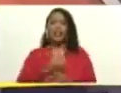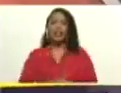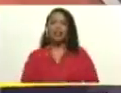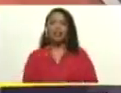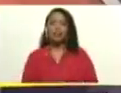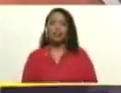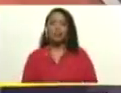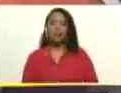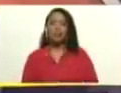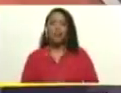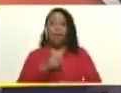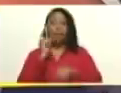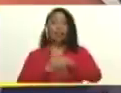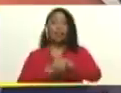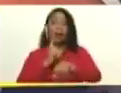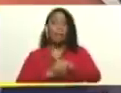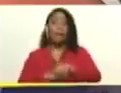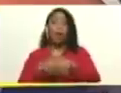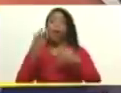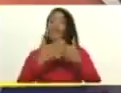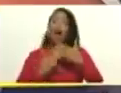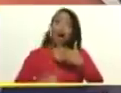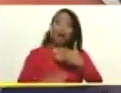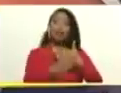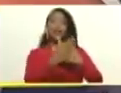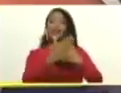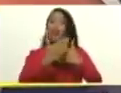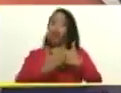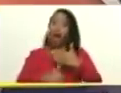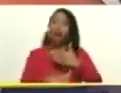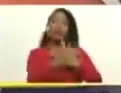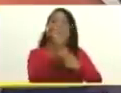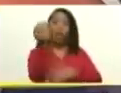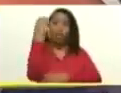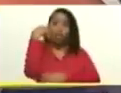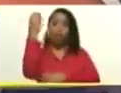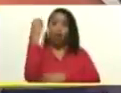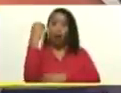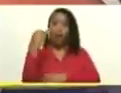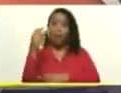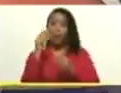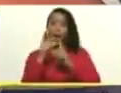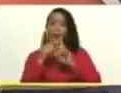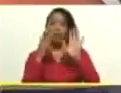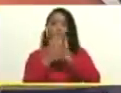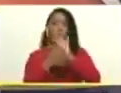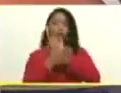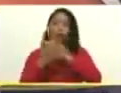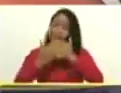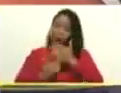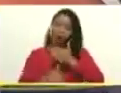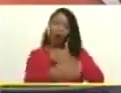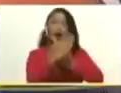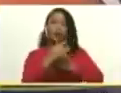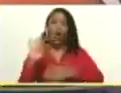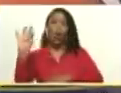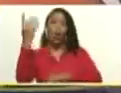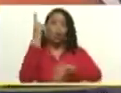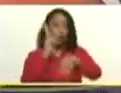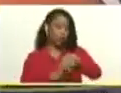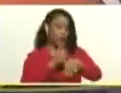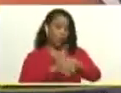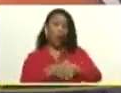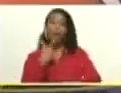es tiempo de avanti, de avanti, de avanti, de avanzar, cuarto periodo,